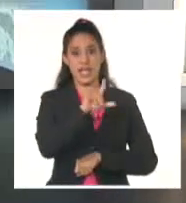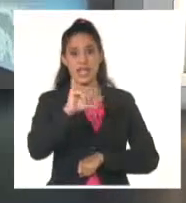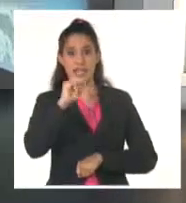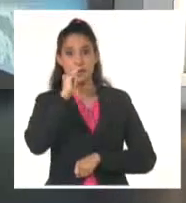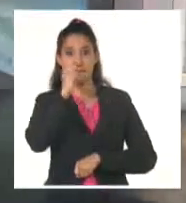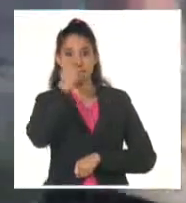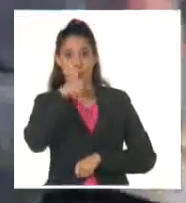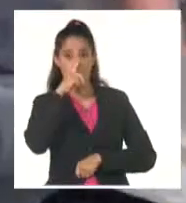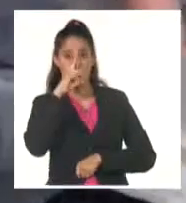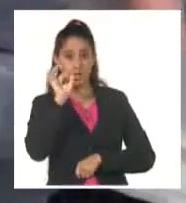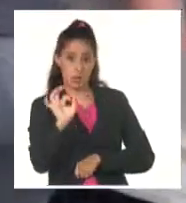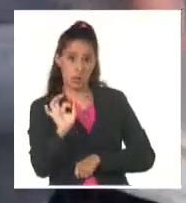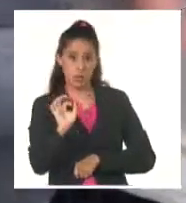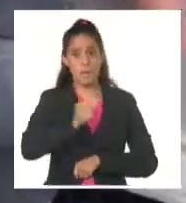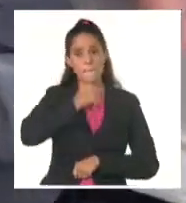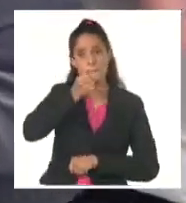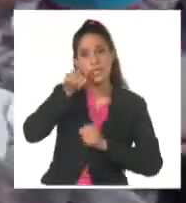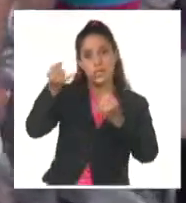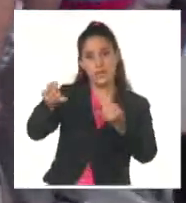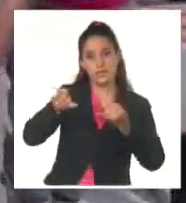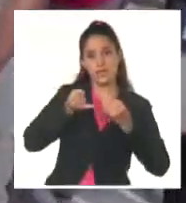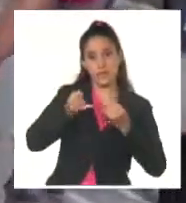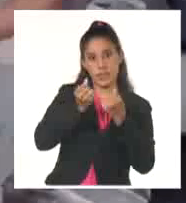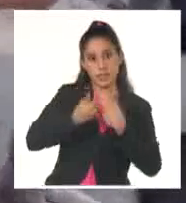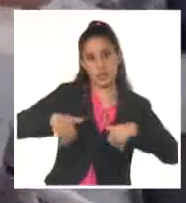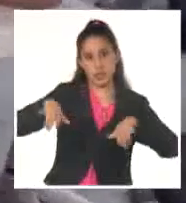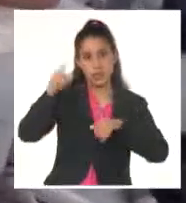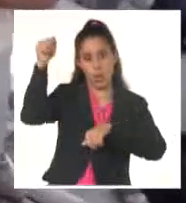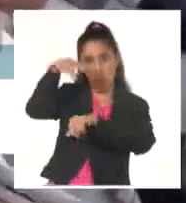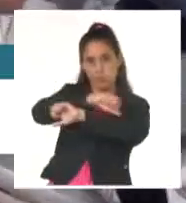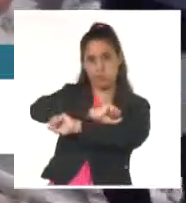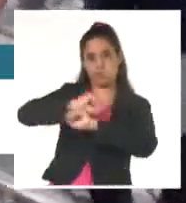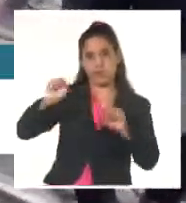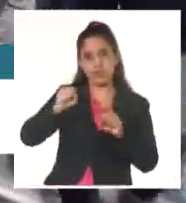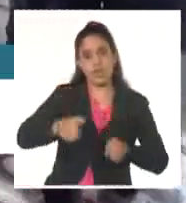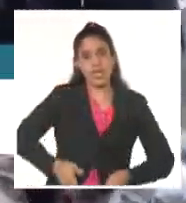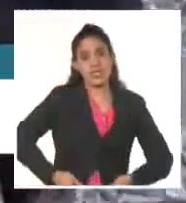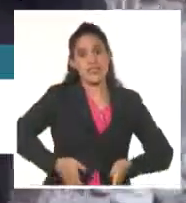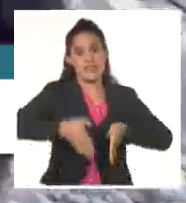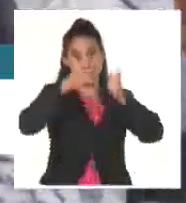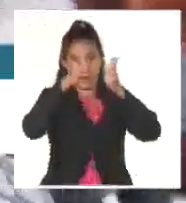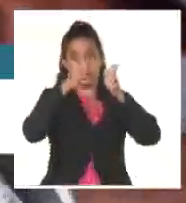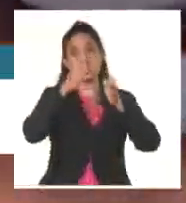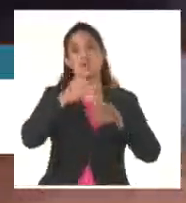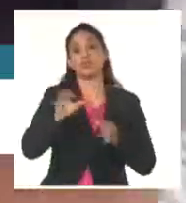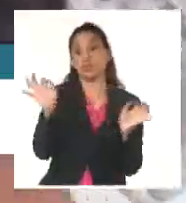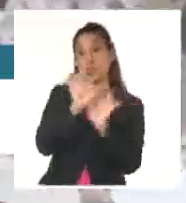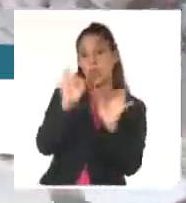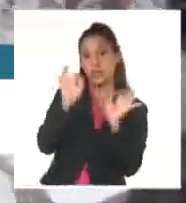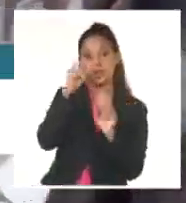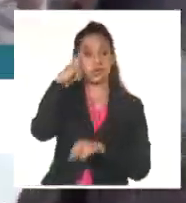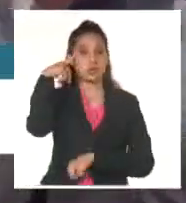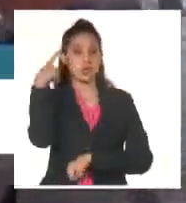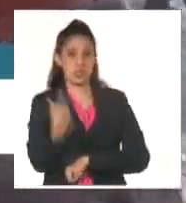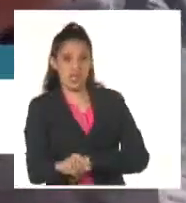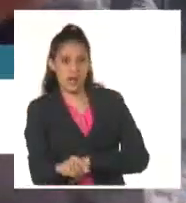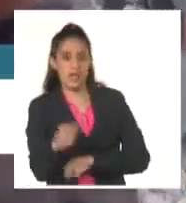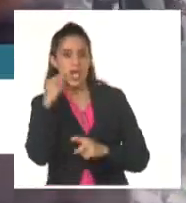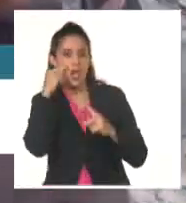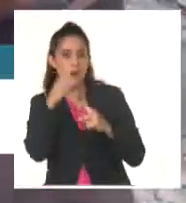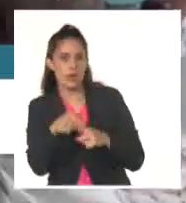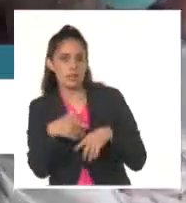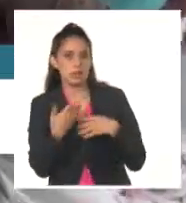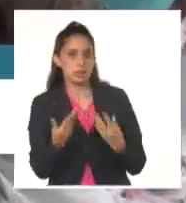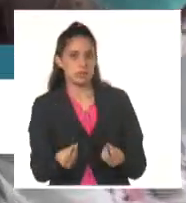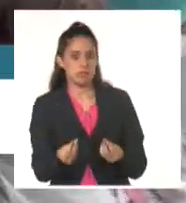prensa precisaron que un proyectil impactó contra un edificio de apartamentos y hasta el momento se desconoce cuál es el supuesto objetivo de la